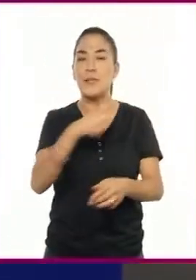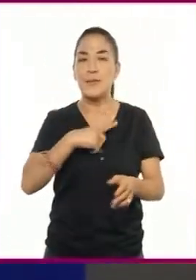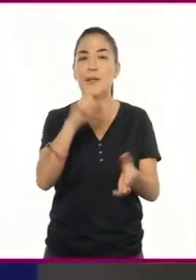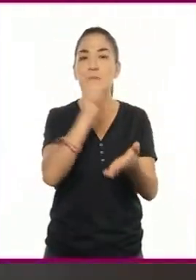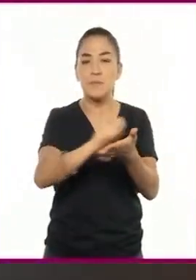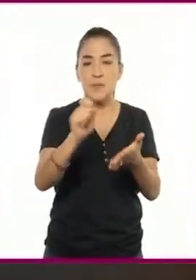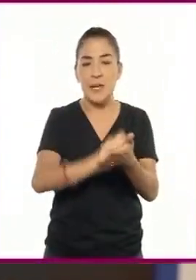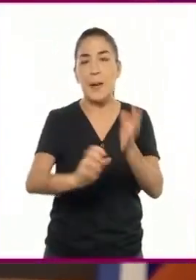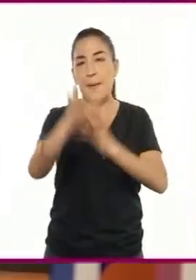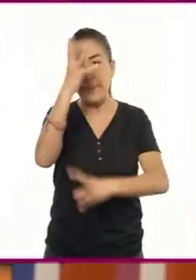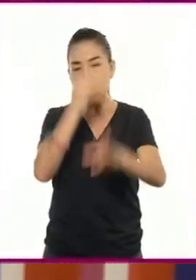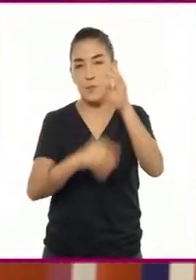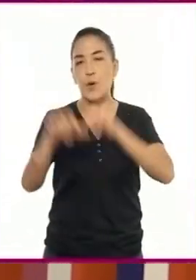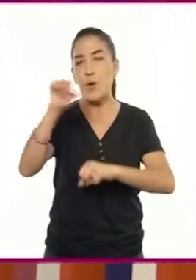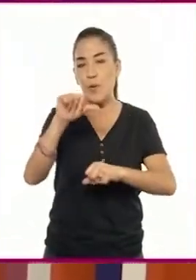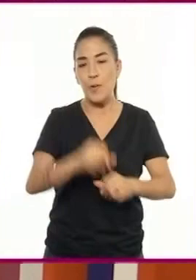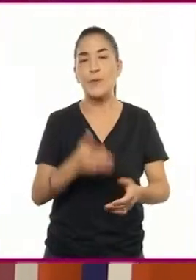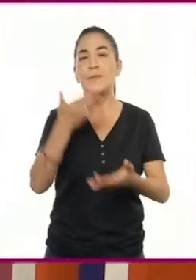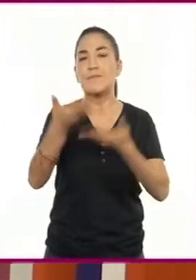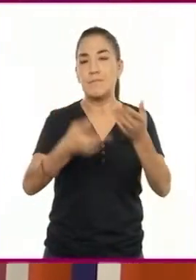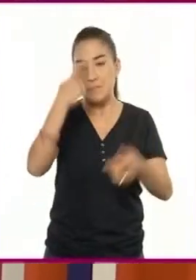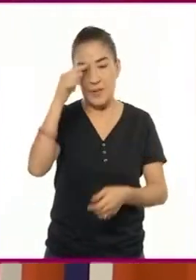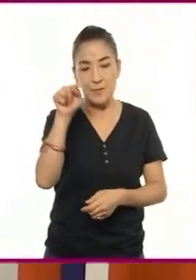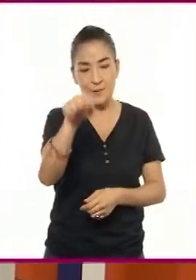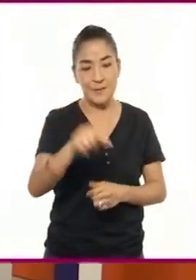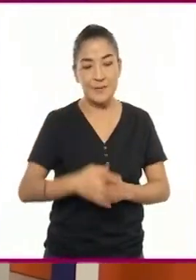de los aprendizajes que hoy compartiremos con ustedes.